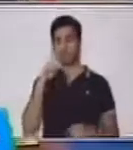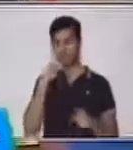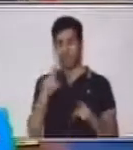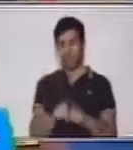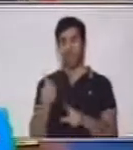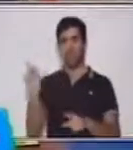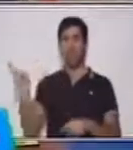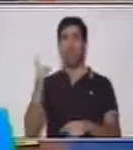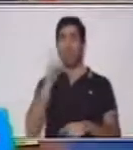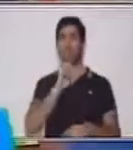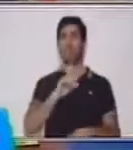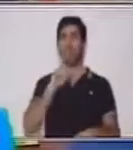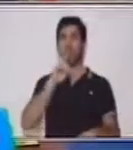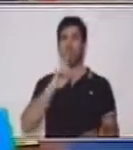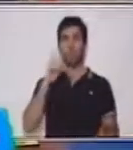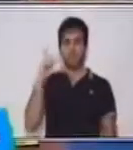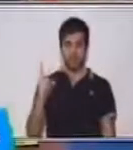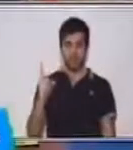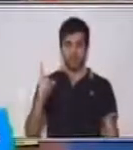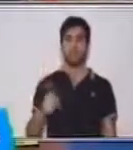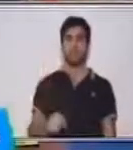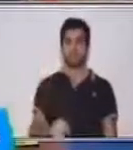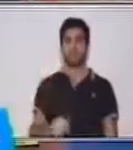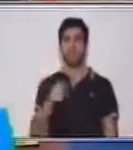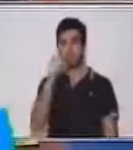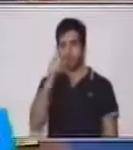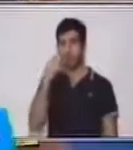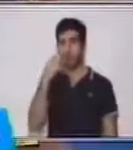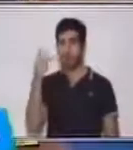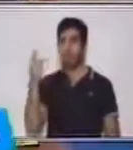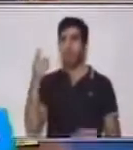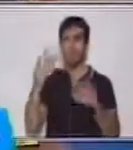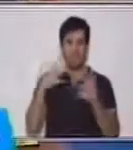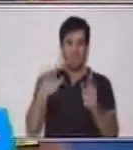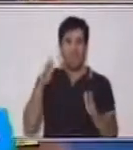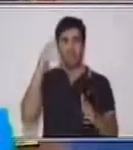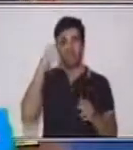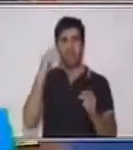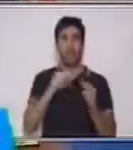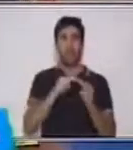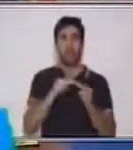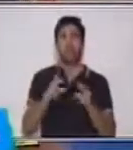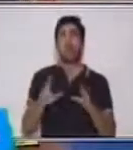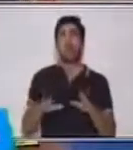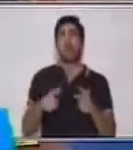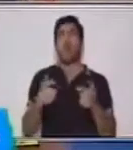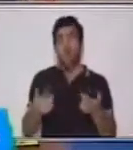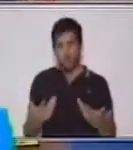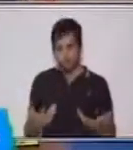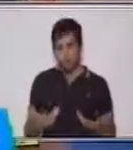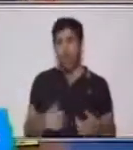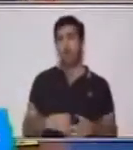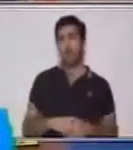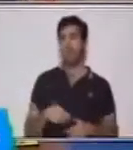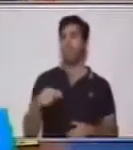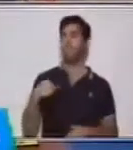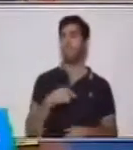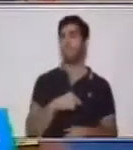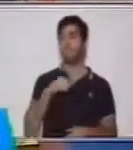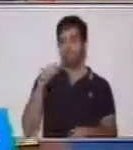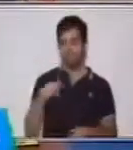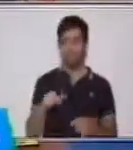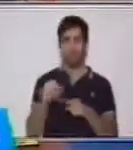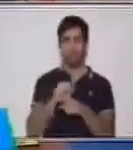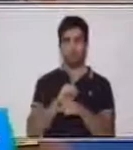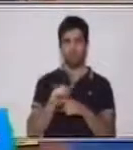para ir formando los Números Mayas. Como algunos de ustedes ya saben cómo se forman, vamos a practicar esto. Vamos